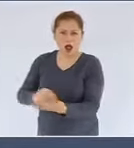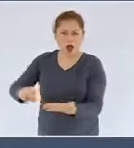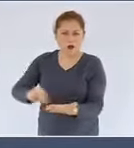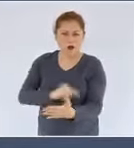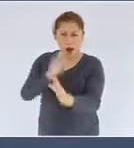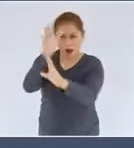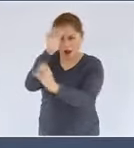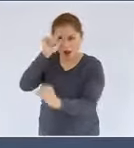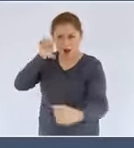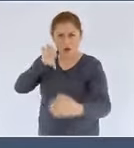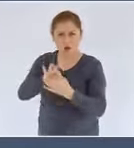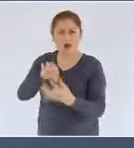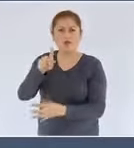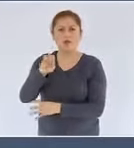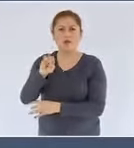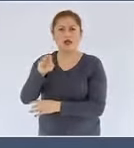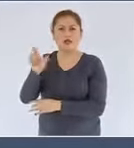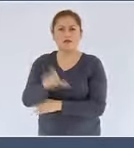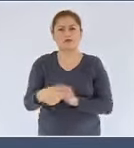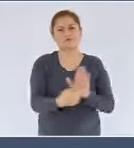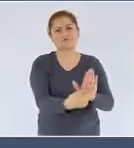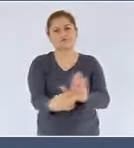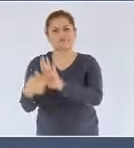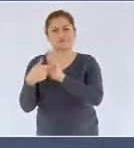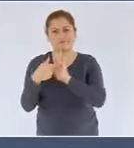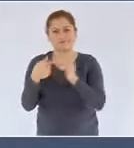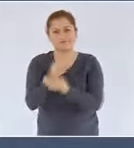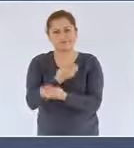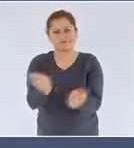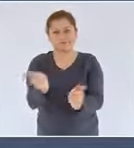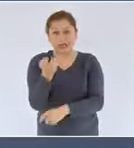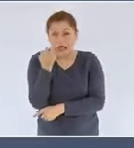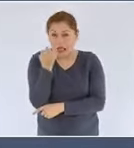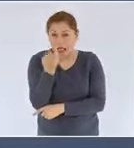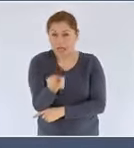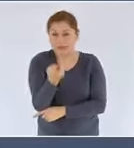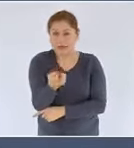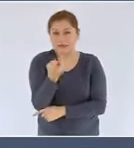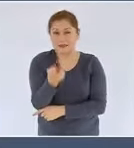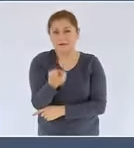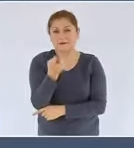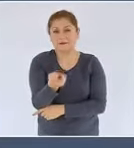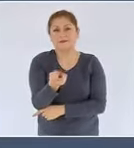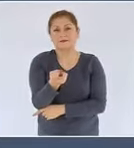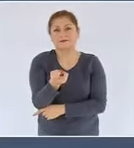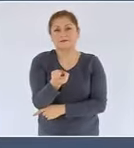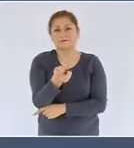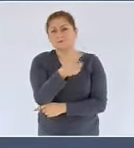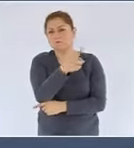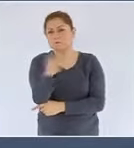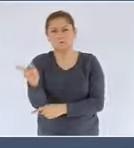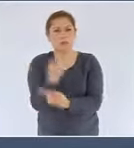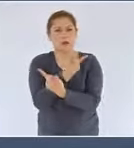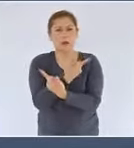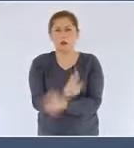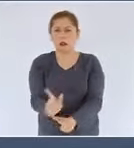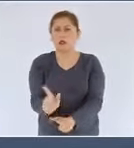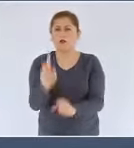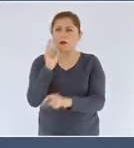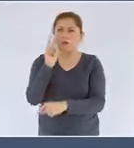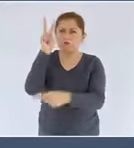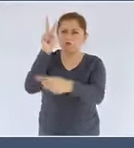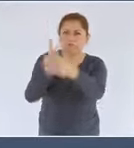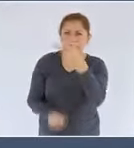con Petróleos Mexicanos. Este reporte está disponible en nuestra página de Internet